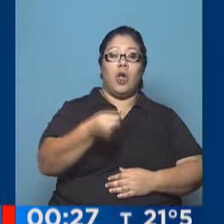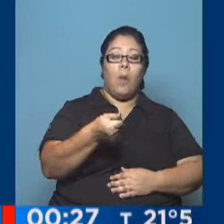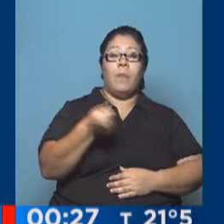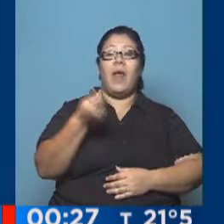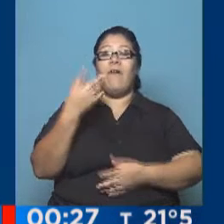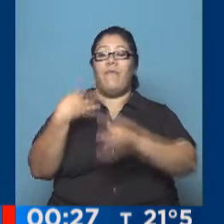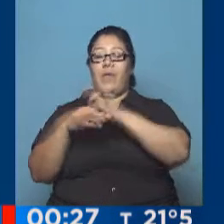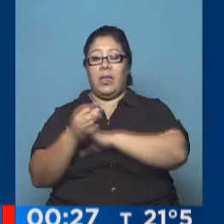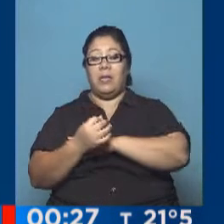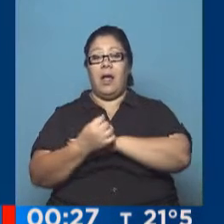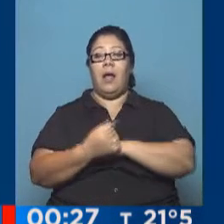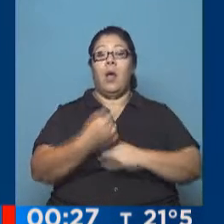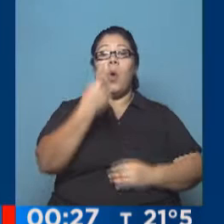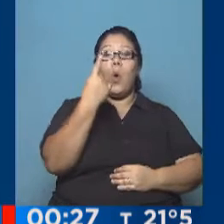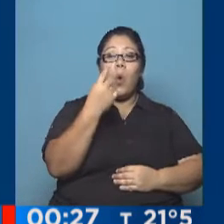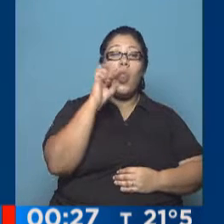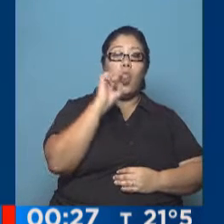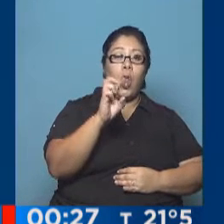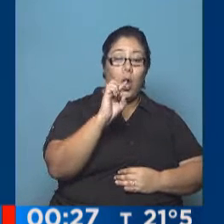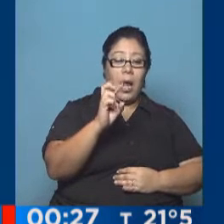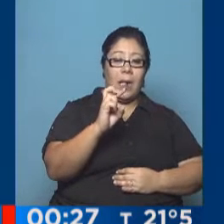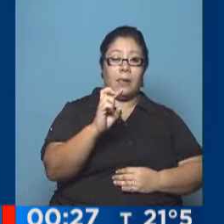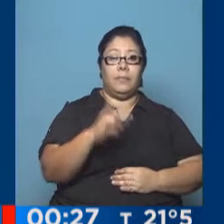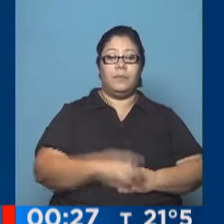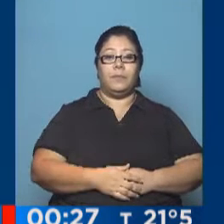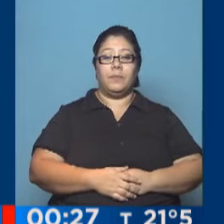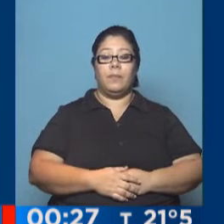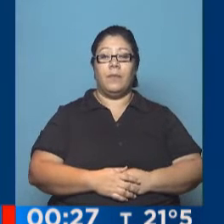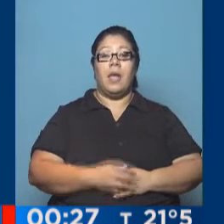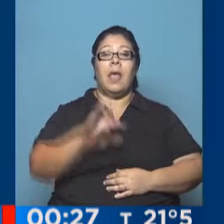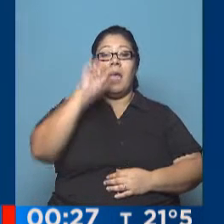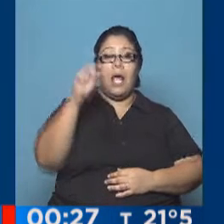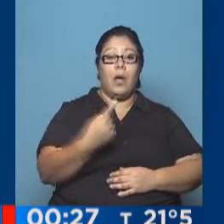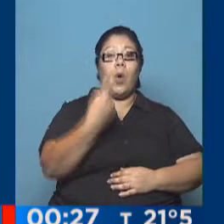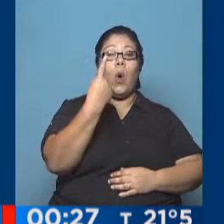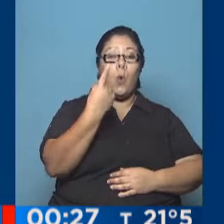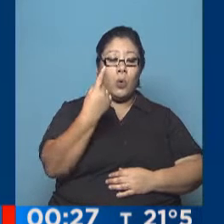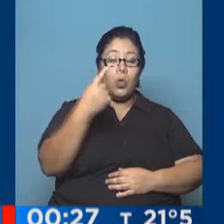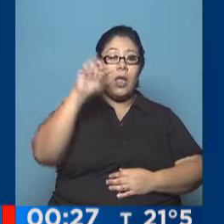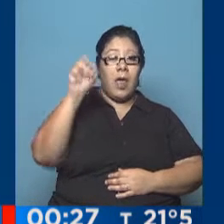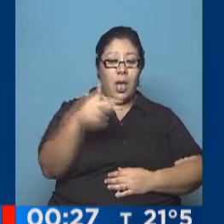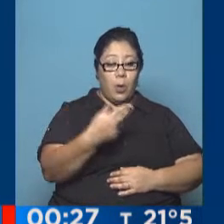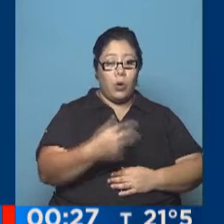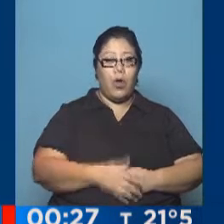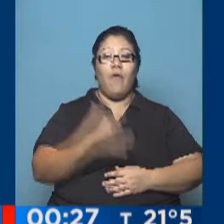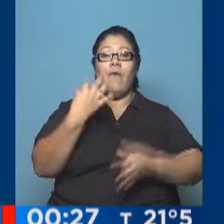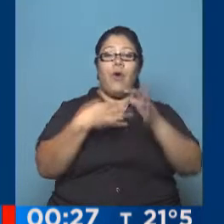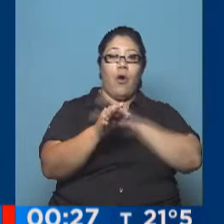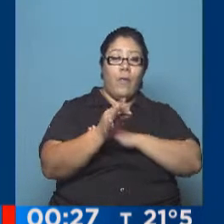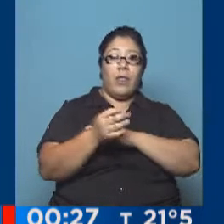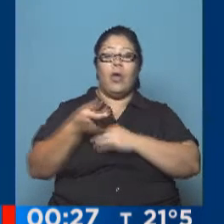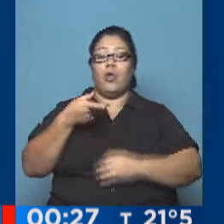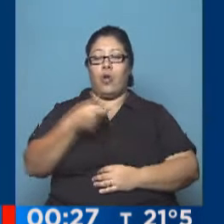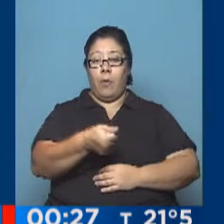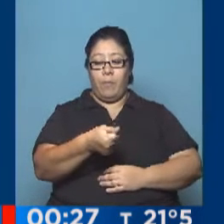la compra, 15 pesos para la venta. El euro, 17.25 comprador, 17.95 vendedor. El